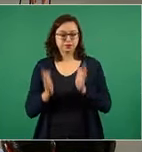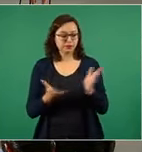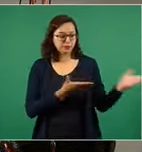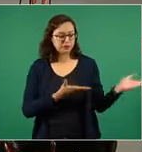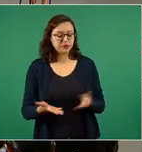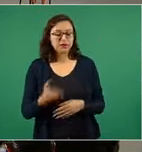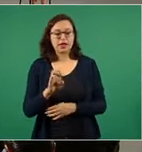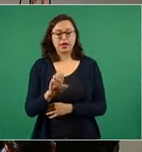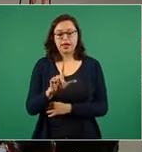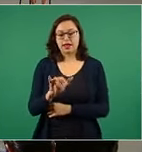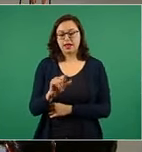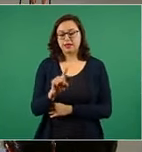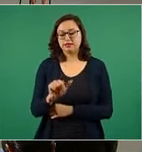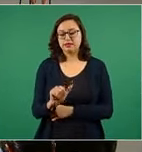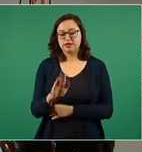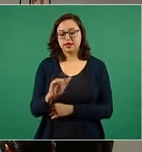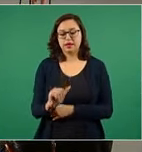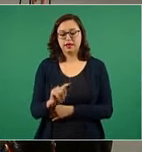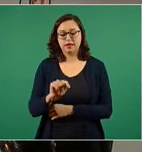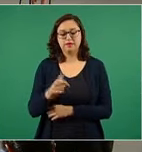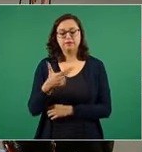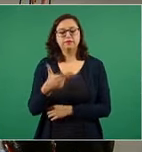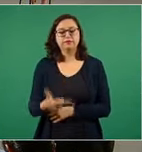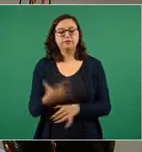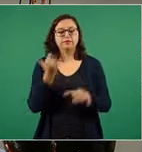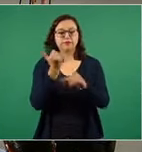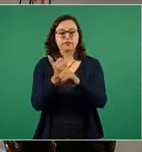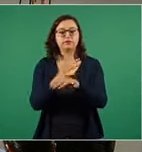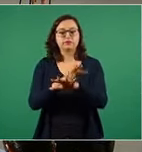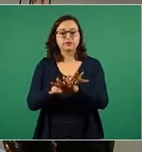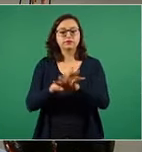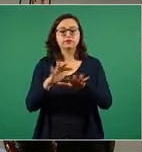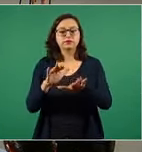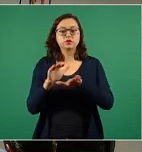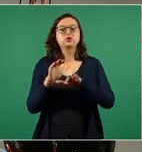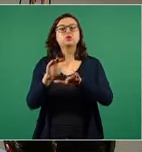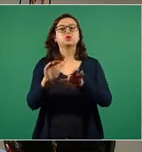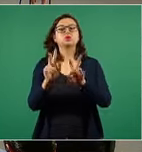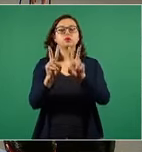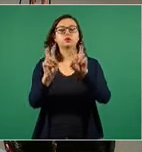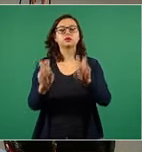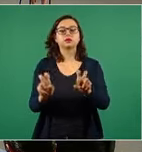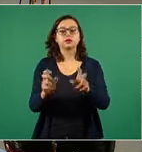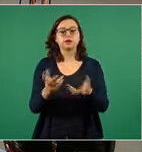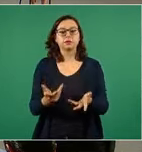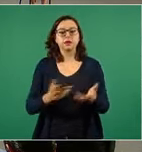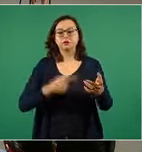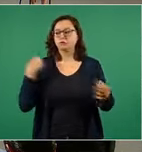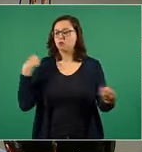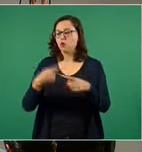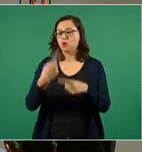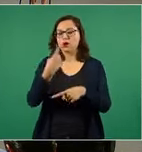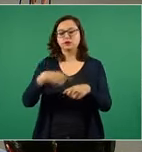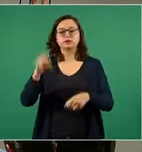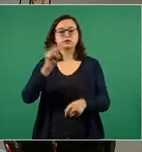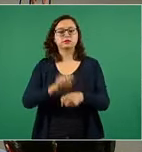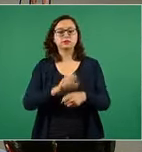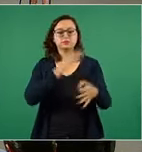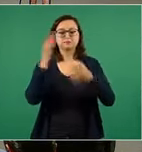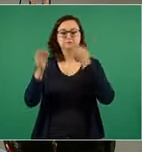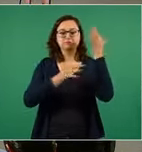para que nos informe sobre quién es quién en las mentiras de la semana.